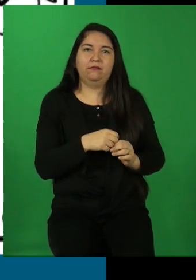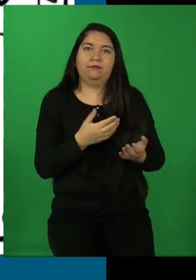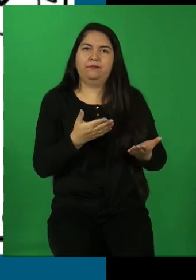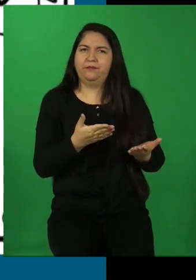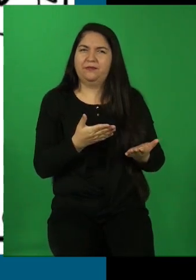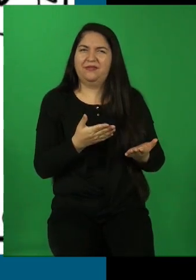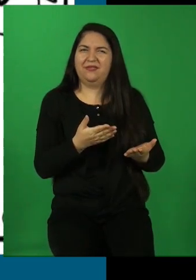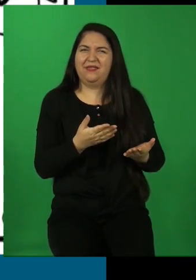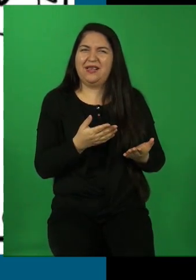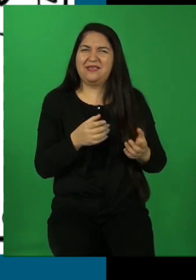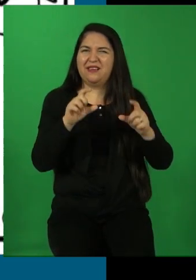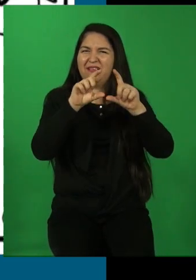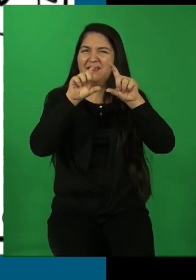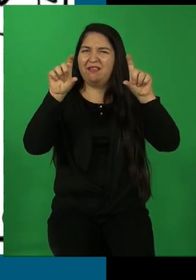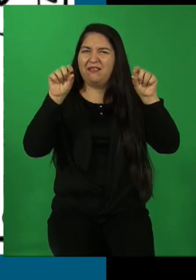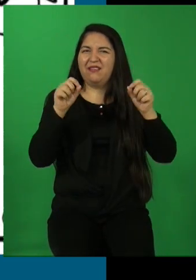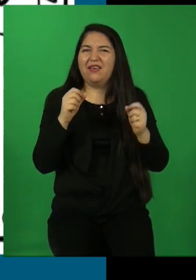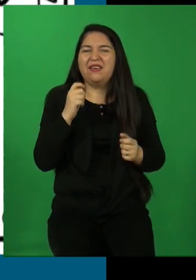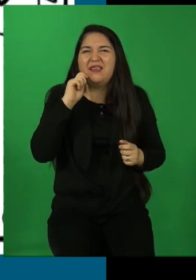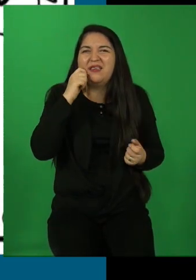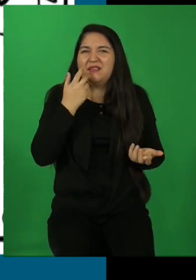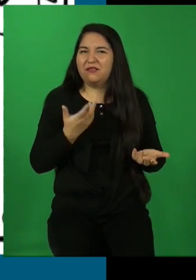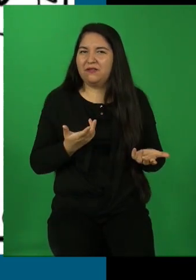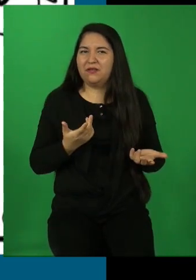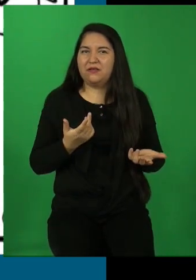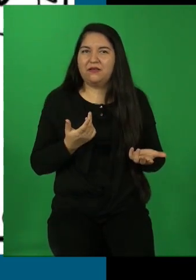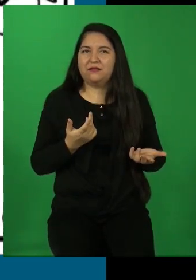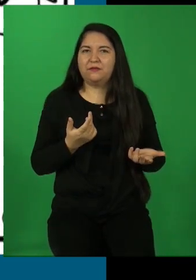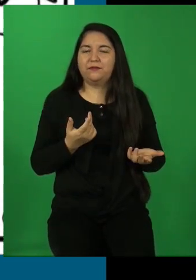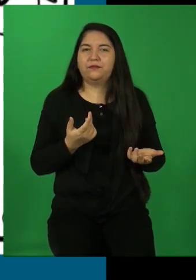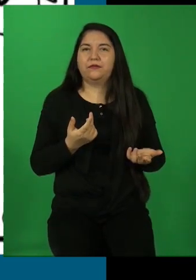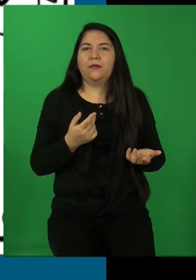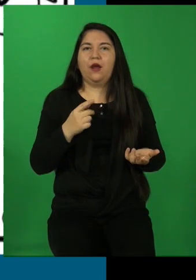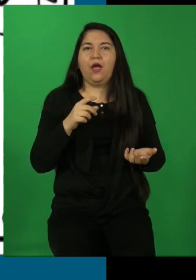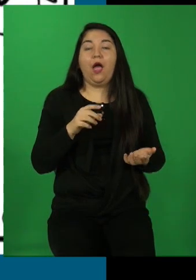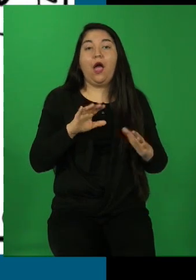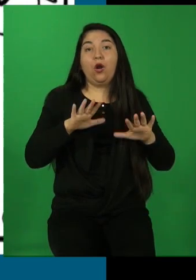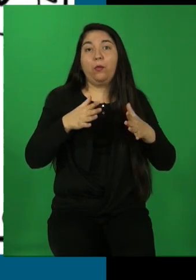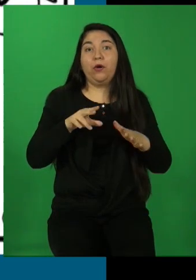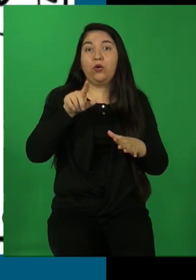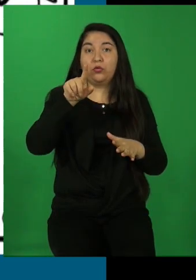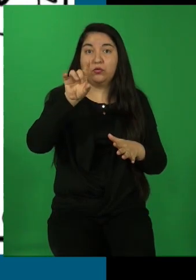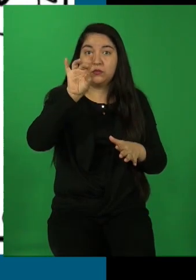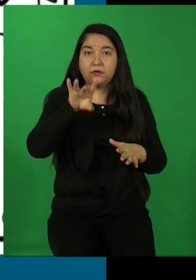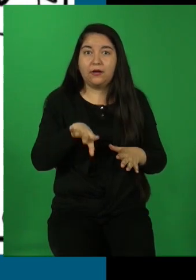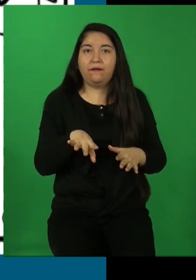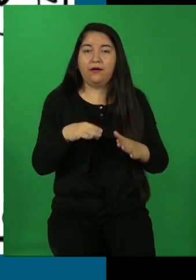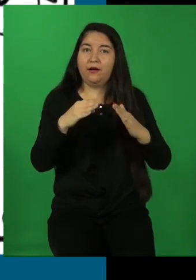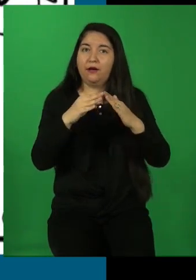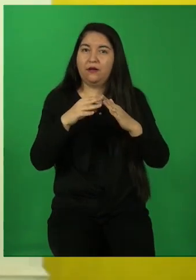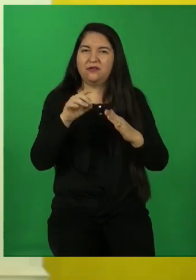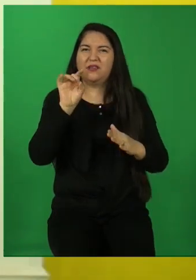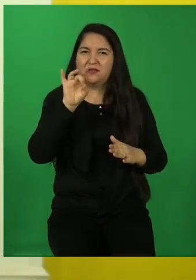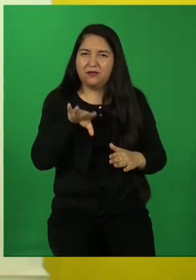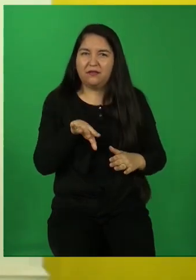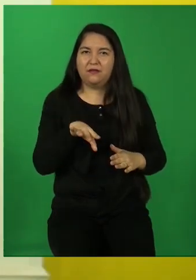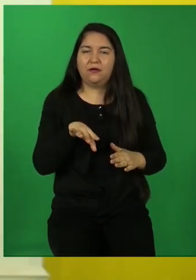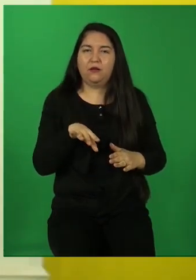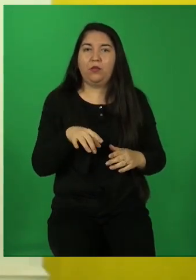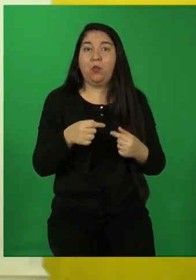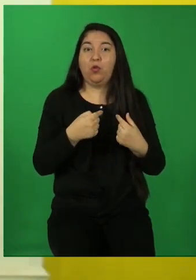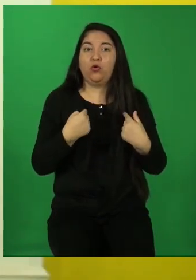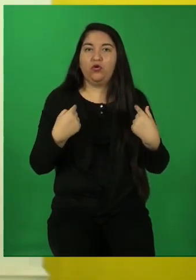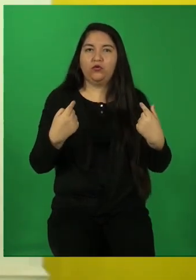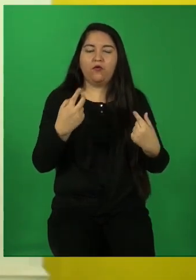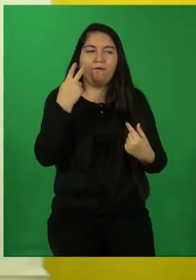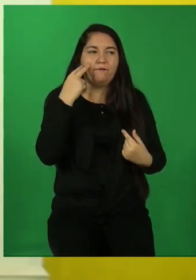¿Qué estereotipo hablará? ¿Qué es un estereotipo? Ustedes en la casa saben qué es un estereotipo. Nosotros vivimos